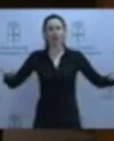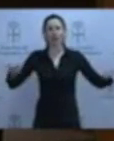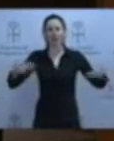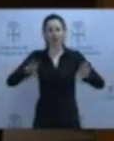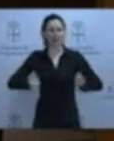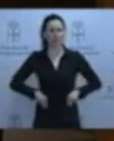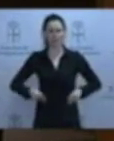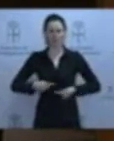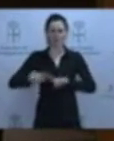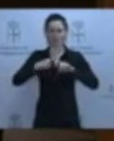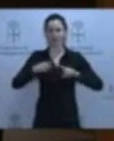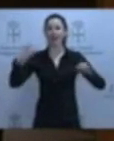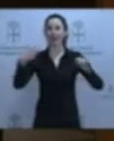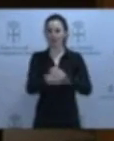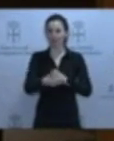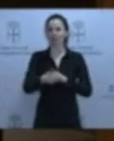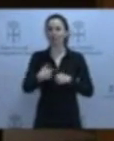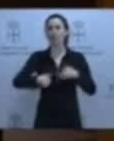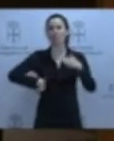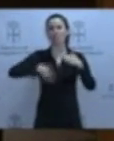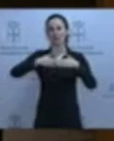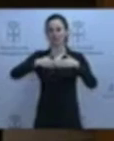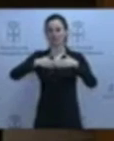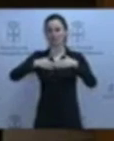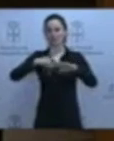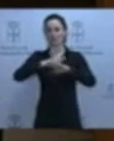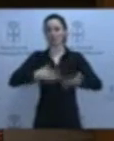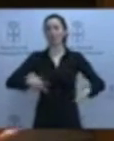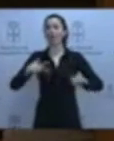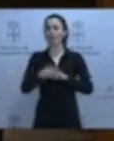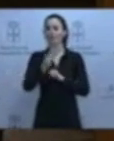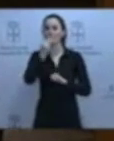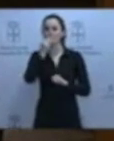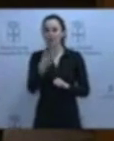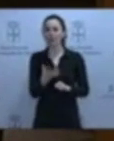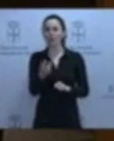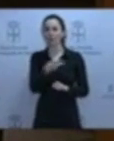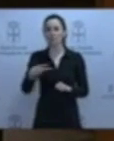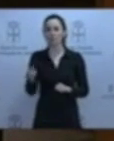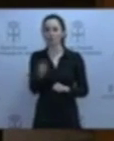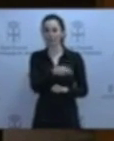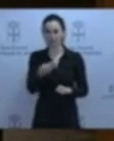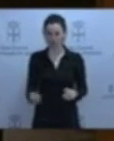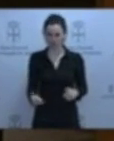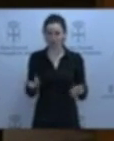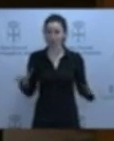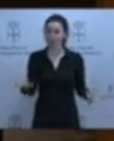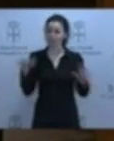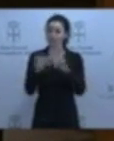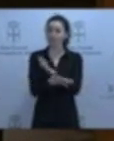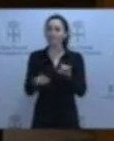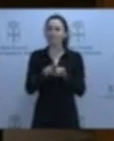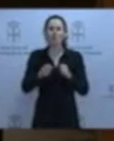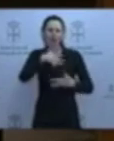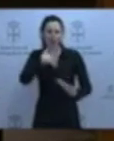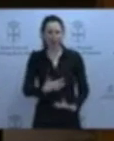pena media, evitando así la pena máxima. Evitan también el mejor resultado para ambos dos. Esto es de plena